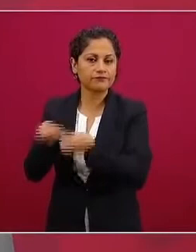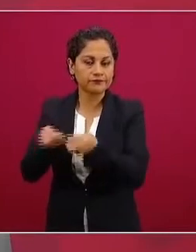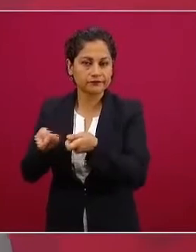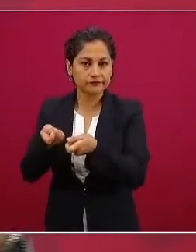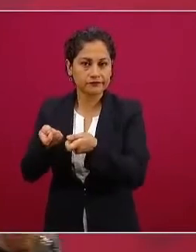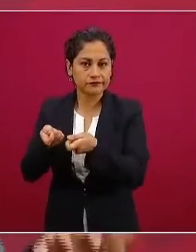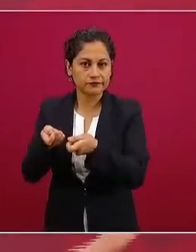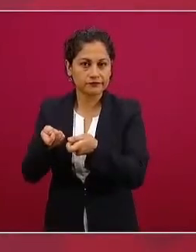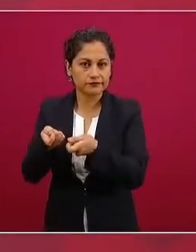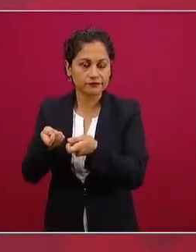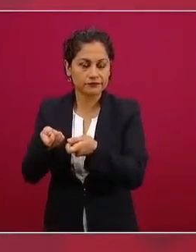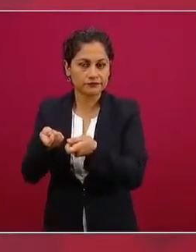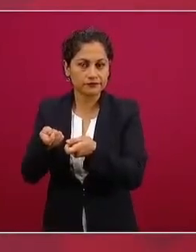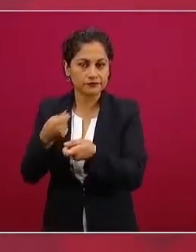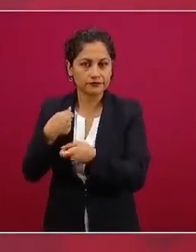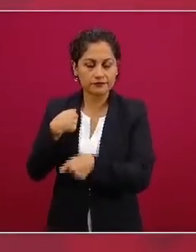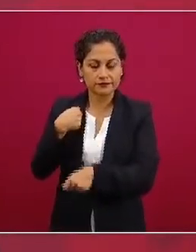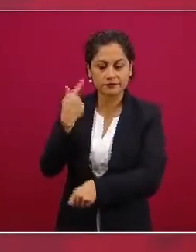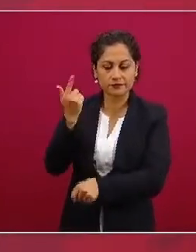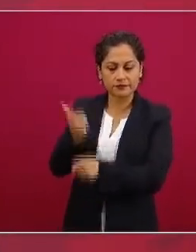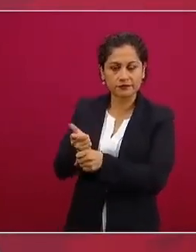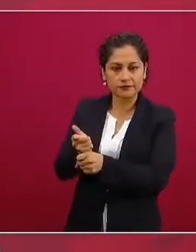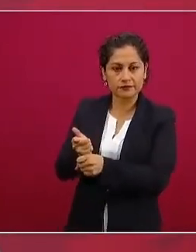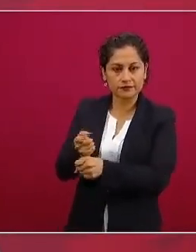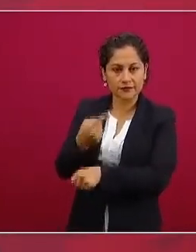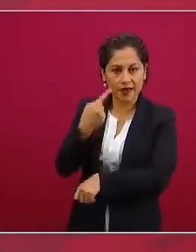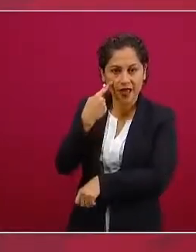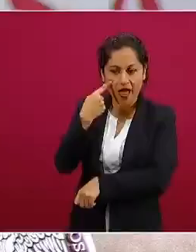pues yo tengo que decir lo que estoy viendo